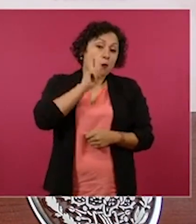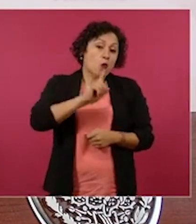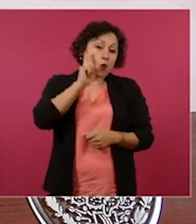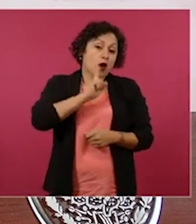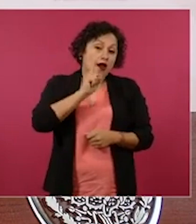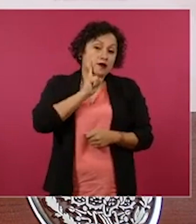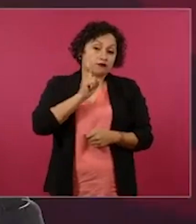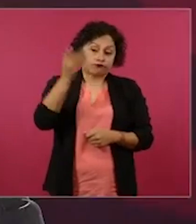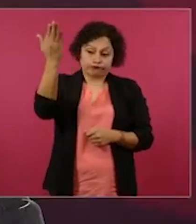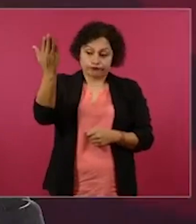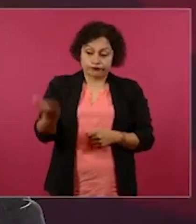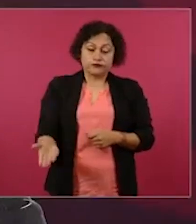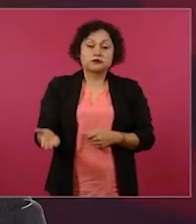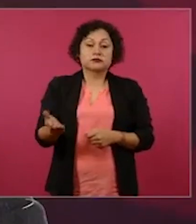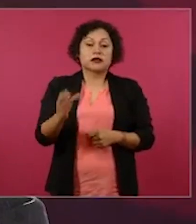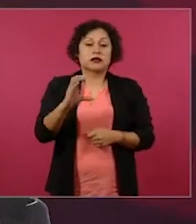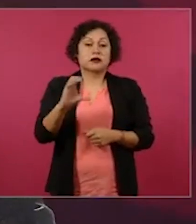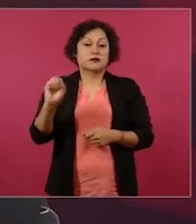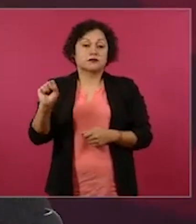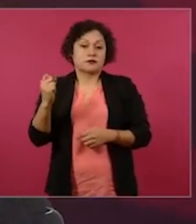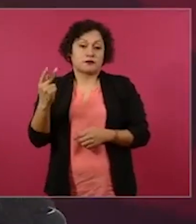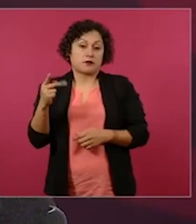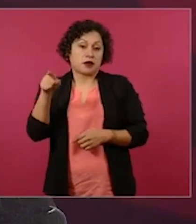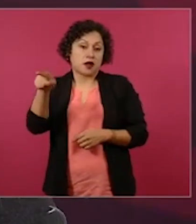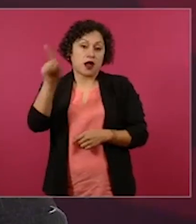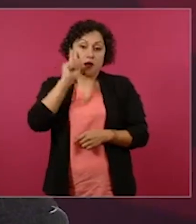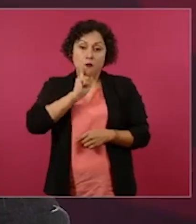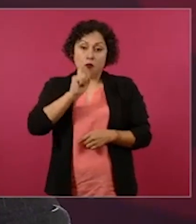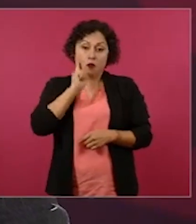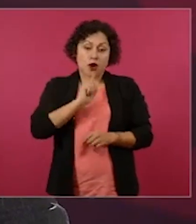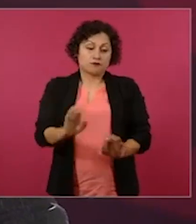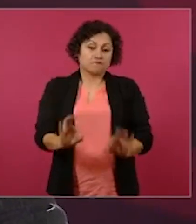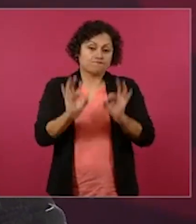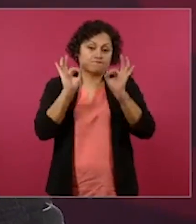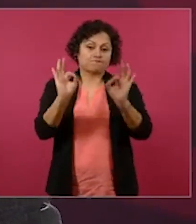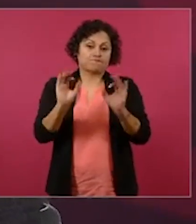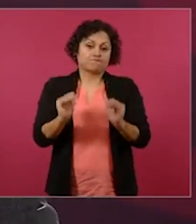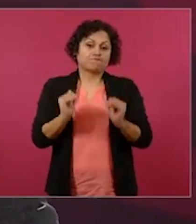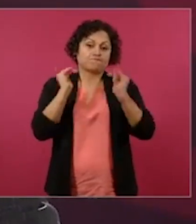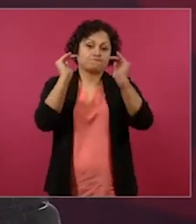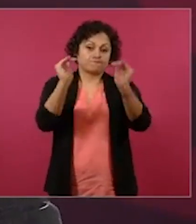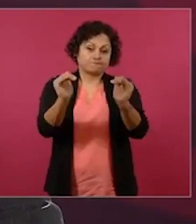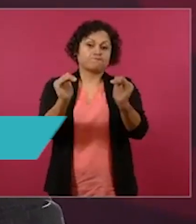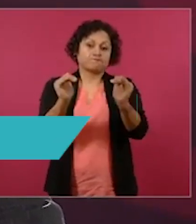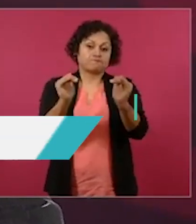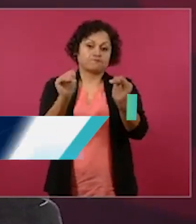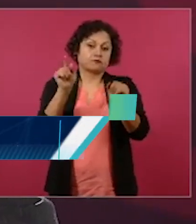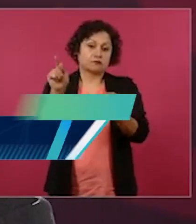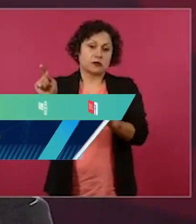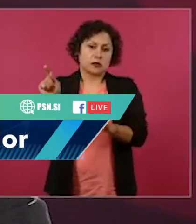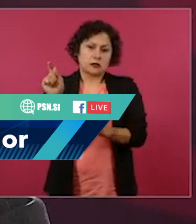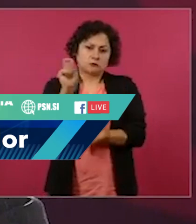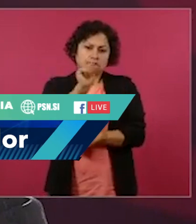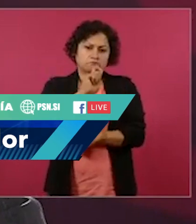del máximo nivel académico,